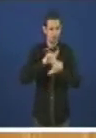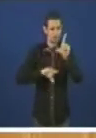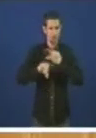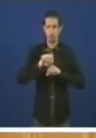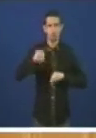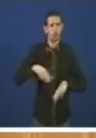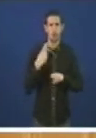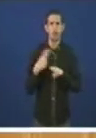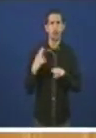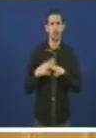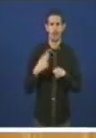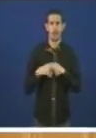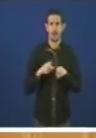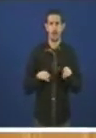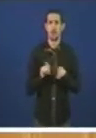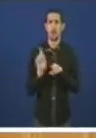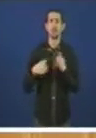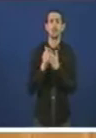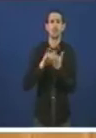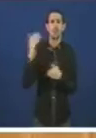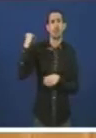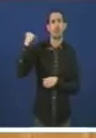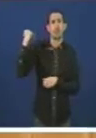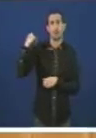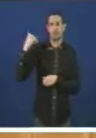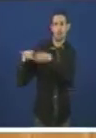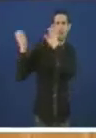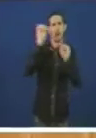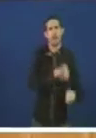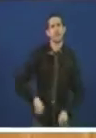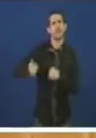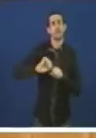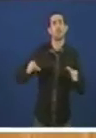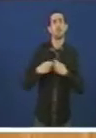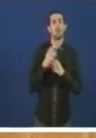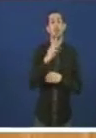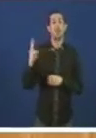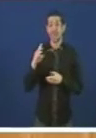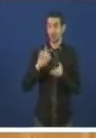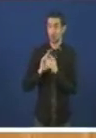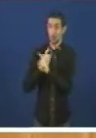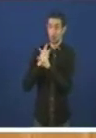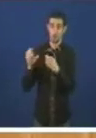que mesmo foi no seu día defendida polo Partido Popular, cando estaban na oposición no Estado.